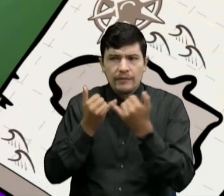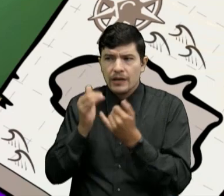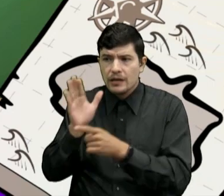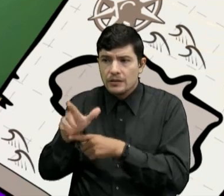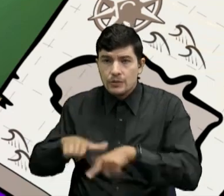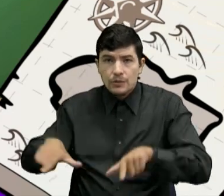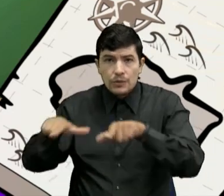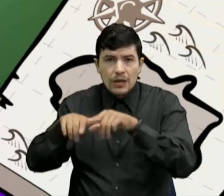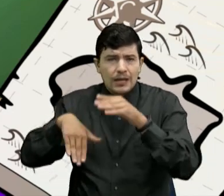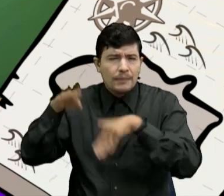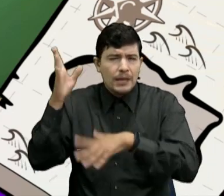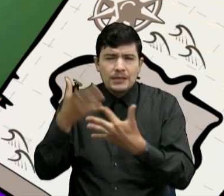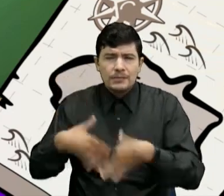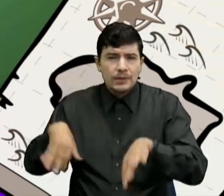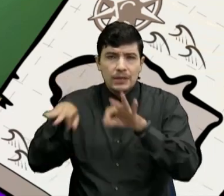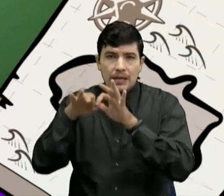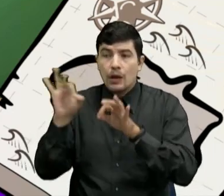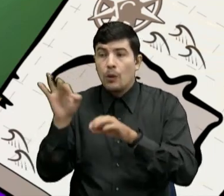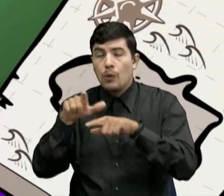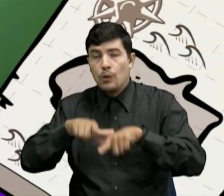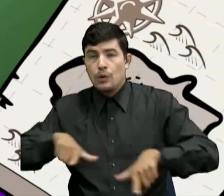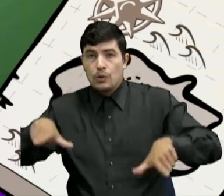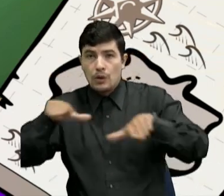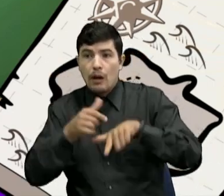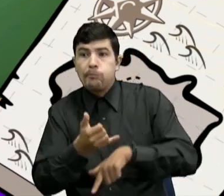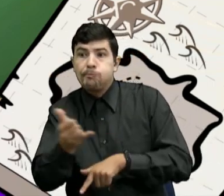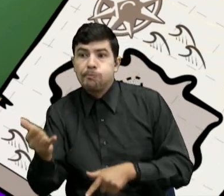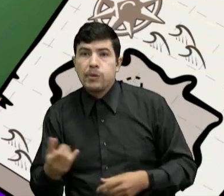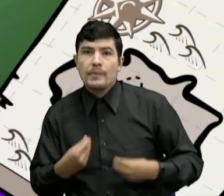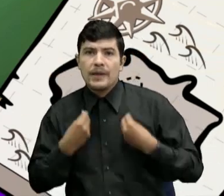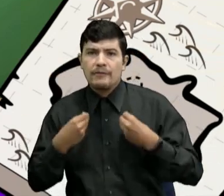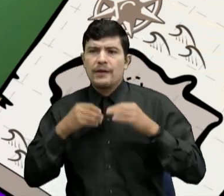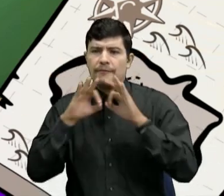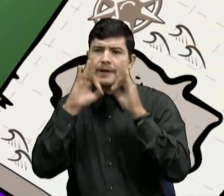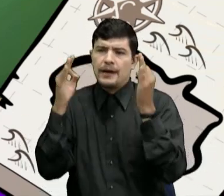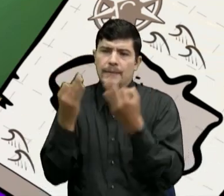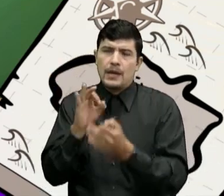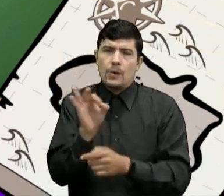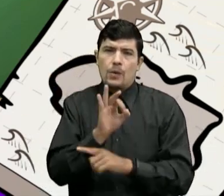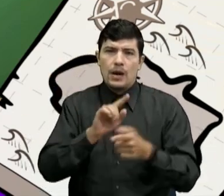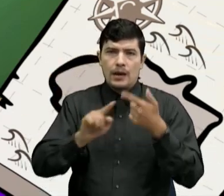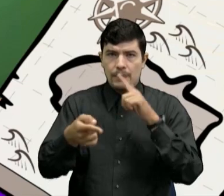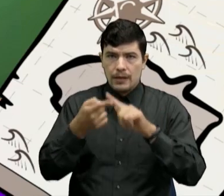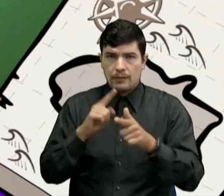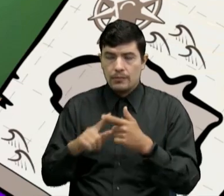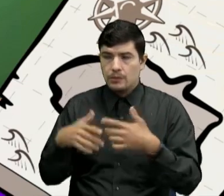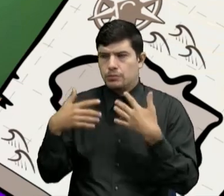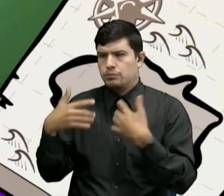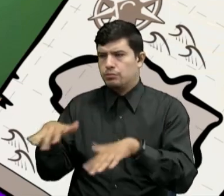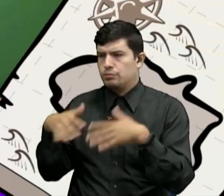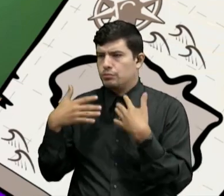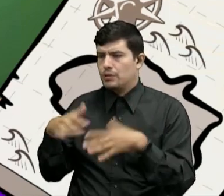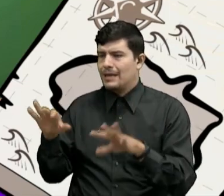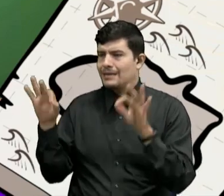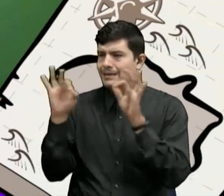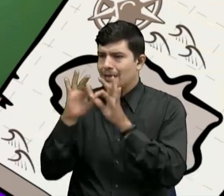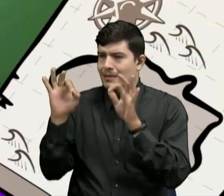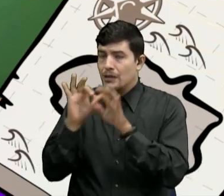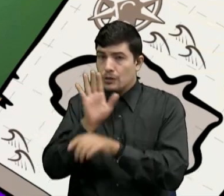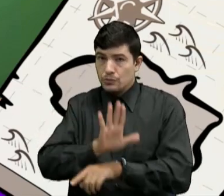los sitios que consideres más importantes para ti Y los lugares donde habitan tus familiares y amigos Súper, súper sencillo Entonces como